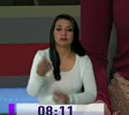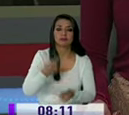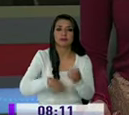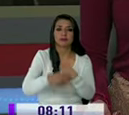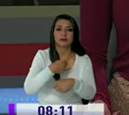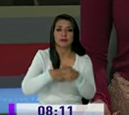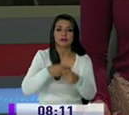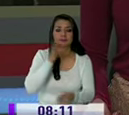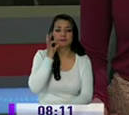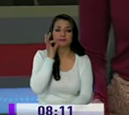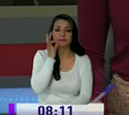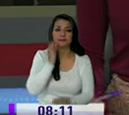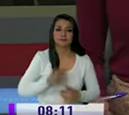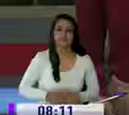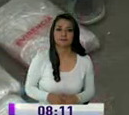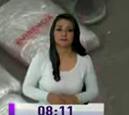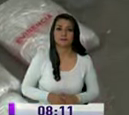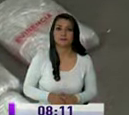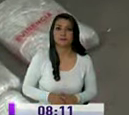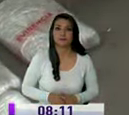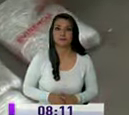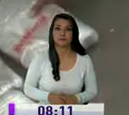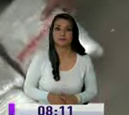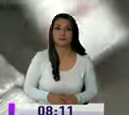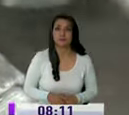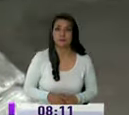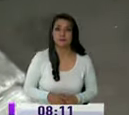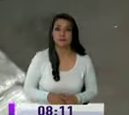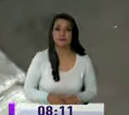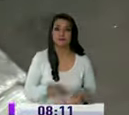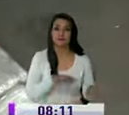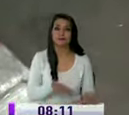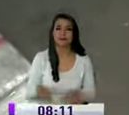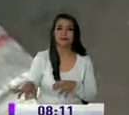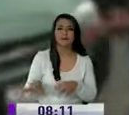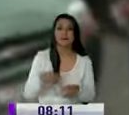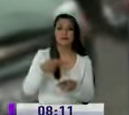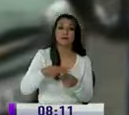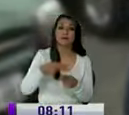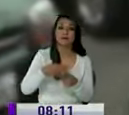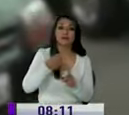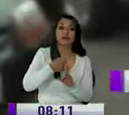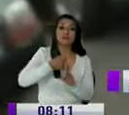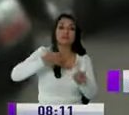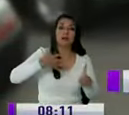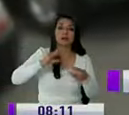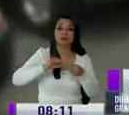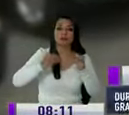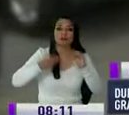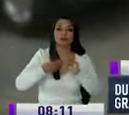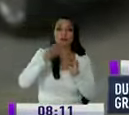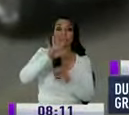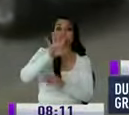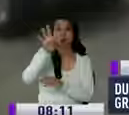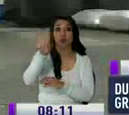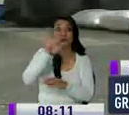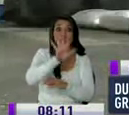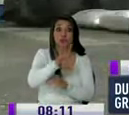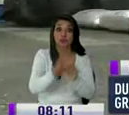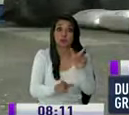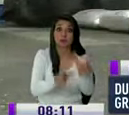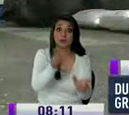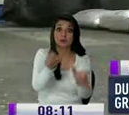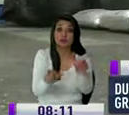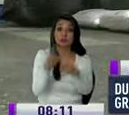sustancias ilícitas. El operativo denominado Impacto 74 logró la captura de cinco personas de